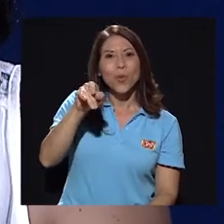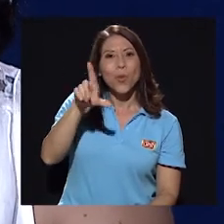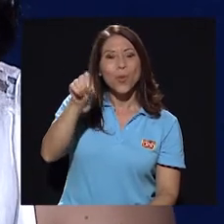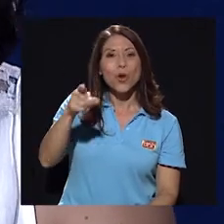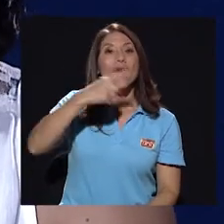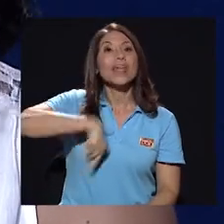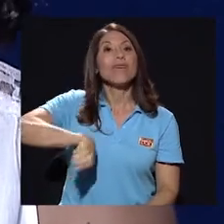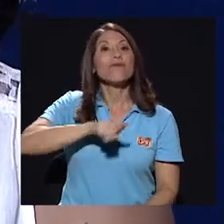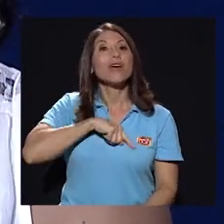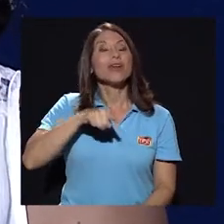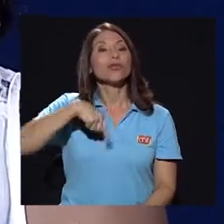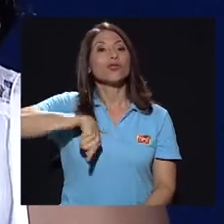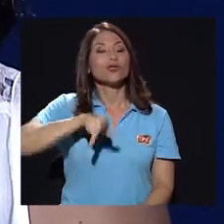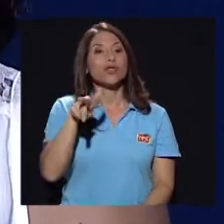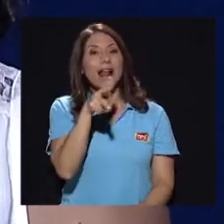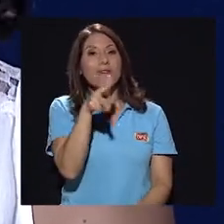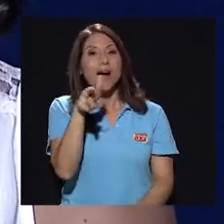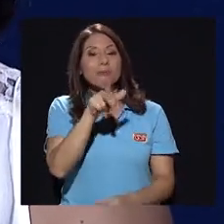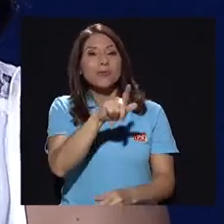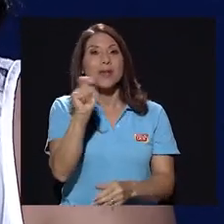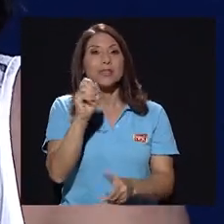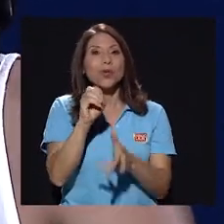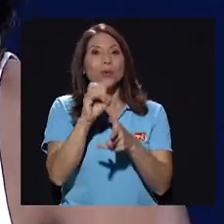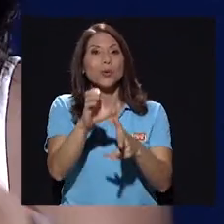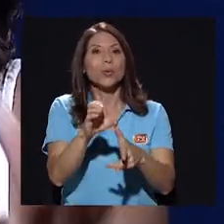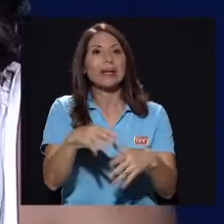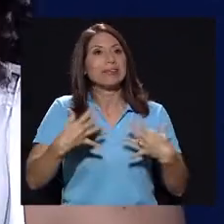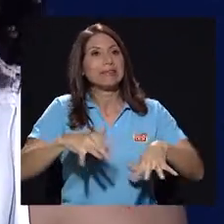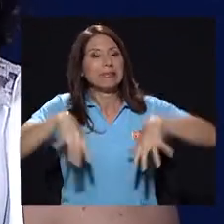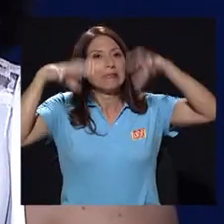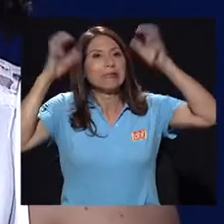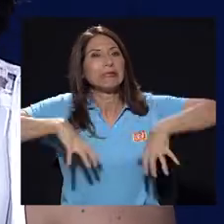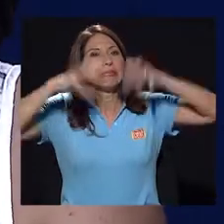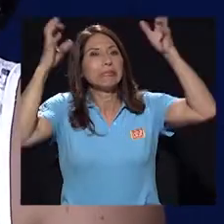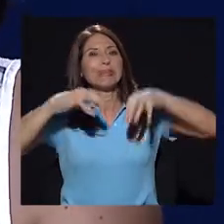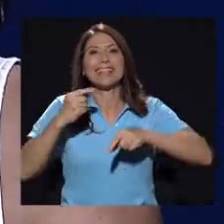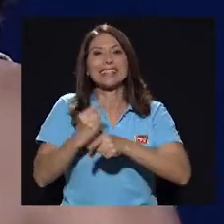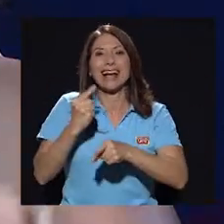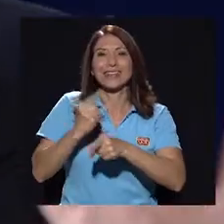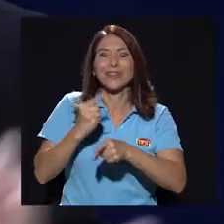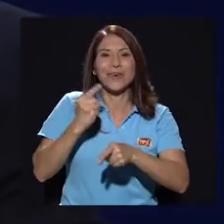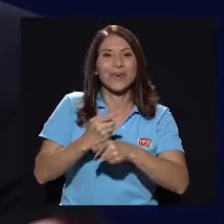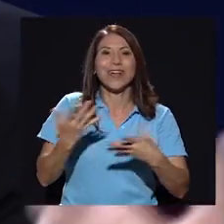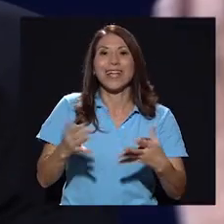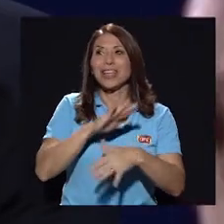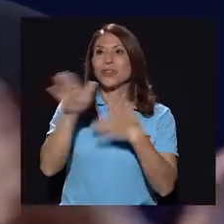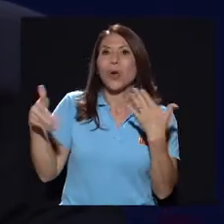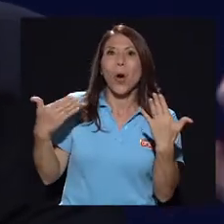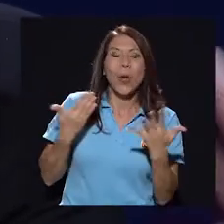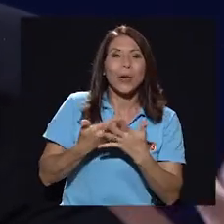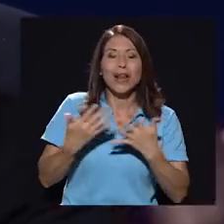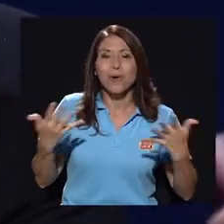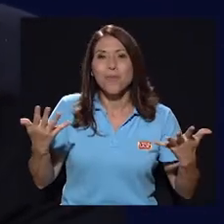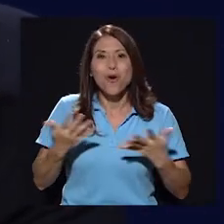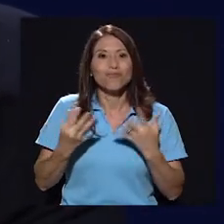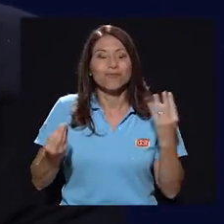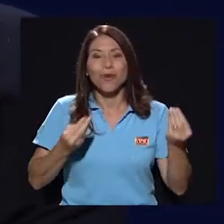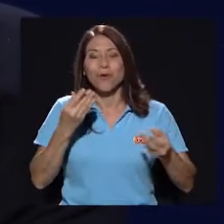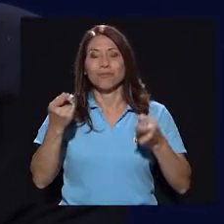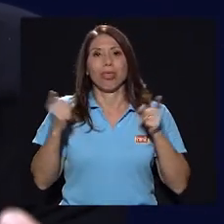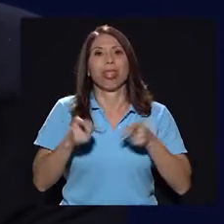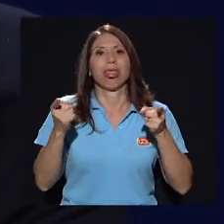nosotros grabamos en octubre, para rematar, ¿verdad? Tras de que todo era así como súper